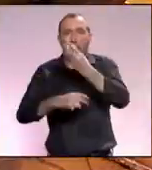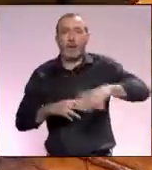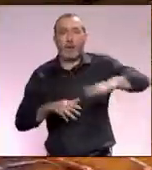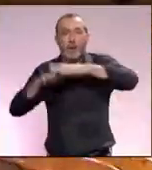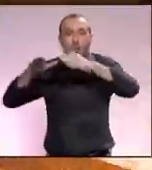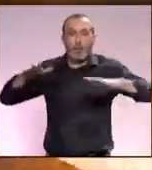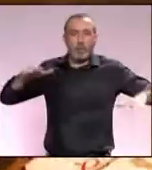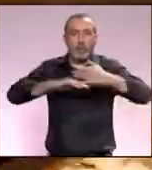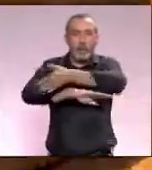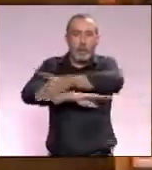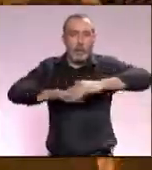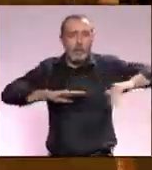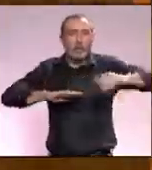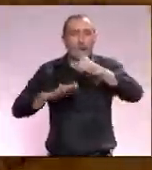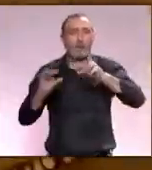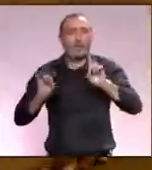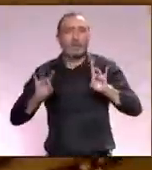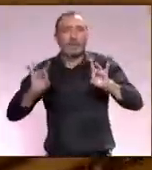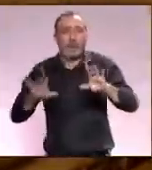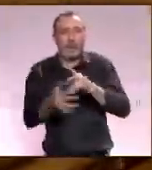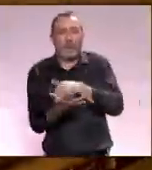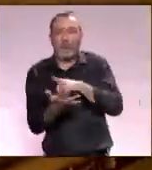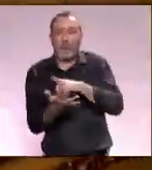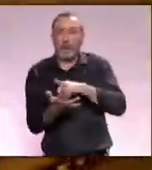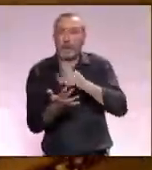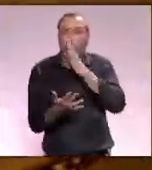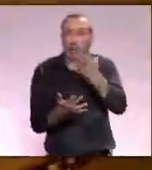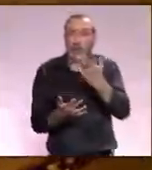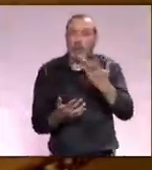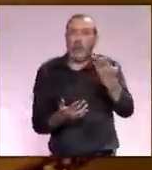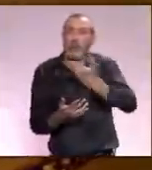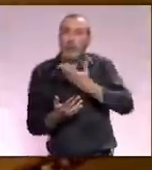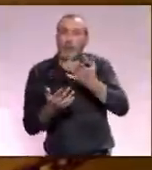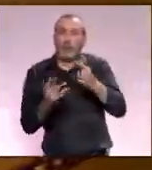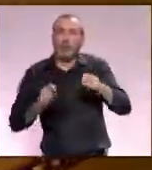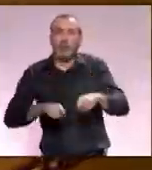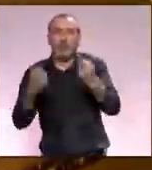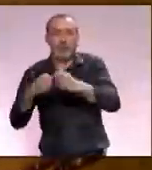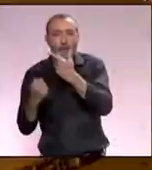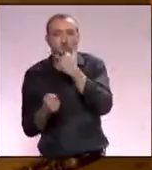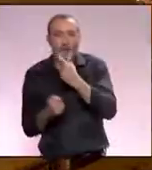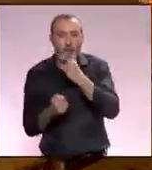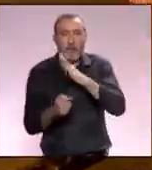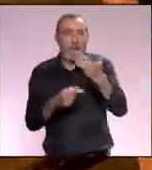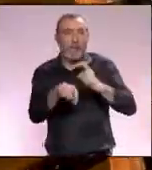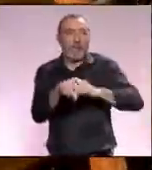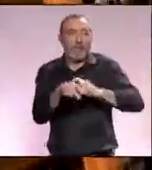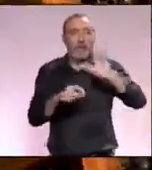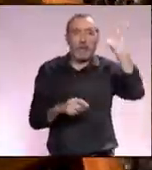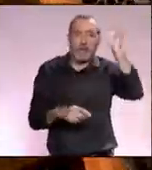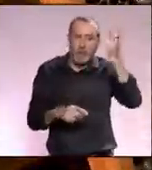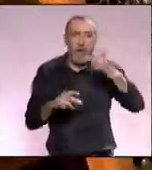Mediterráneo, que es un monte muy frágil y un monte que está sometido a muchos, digamos, es vulnerable, es vulnerable porque las características